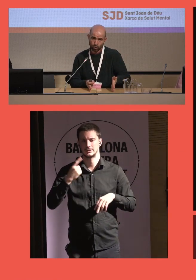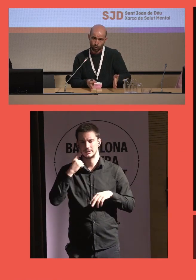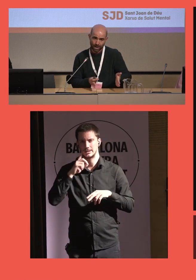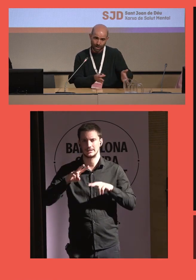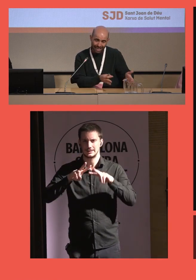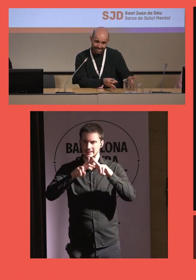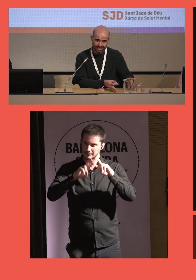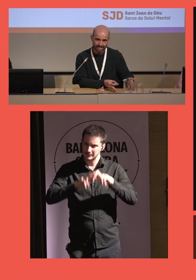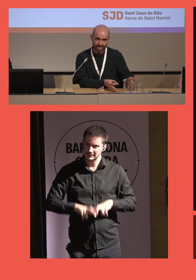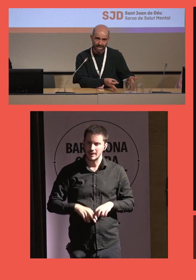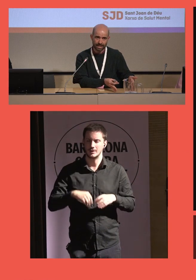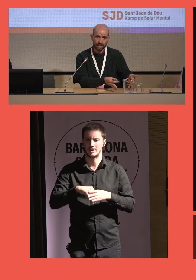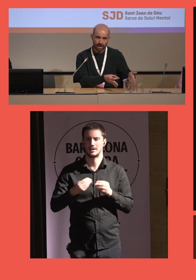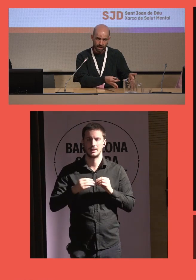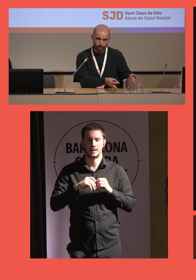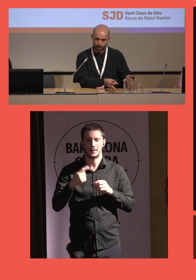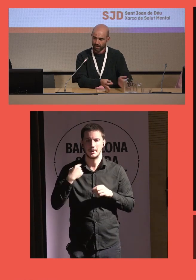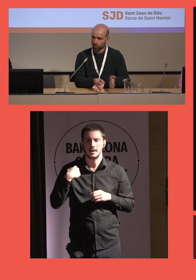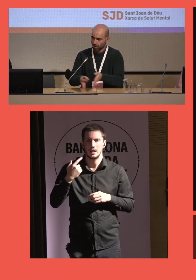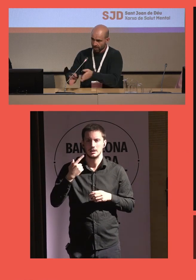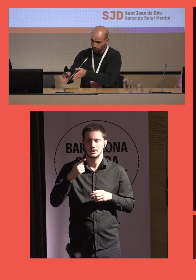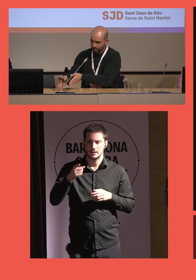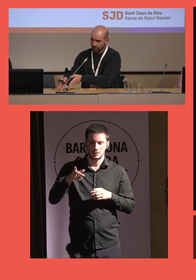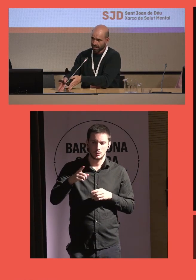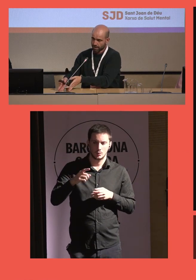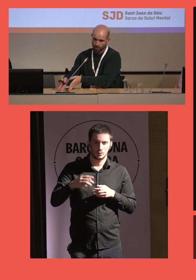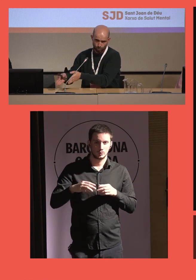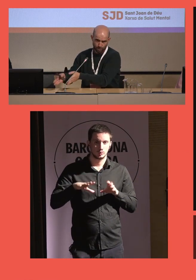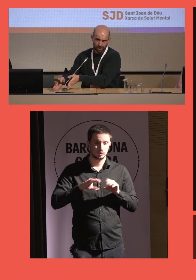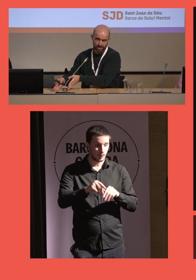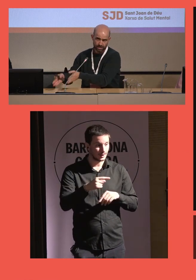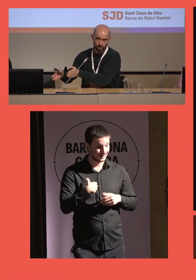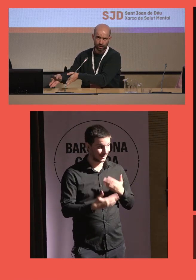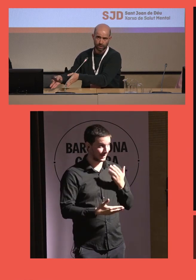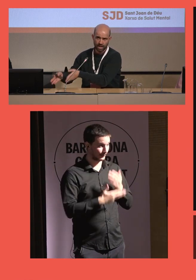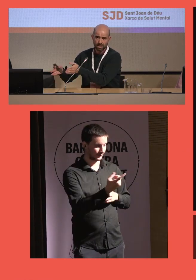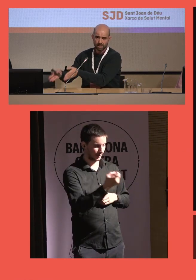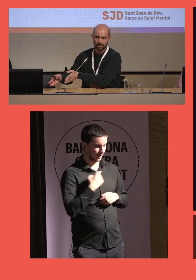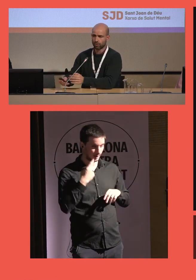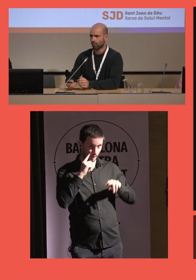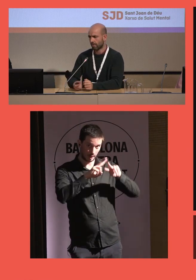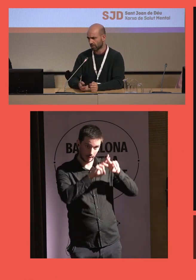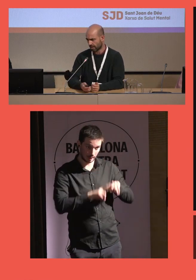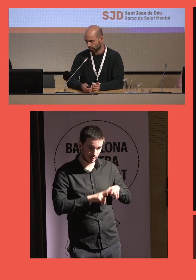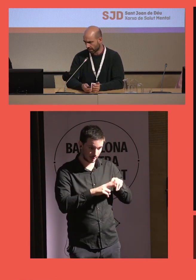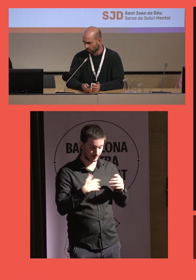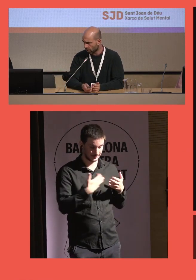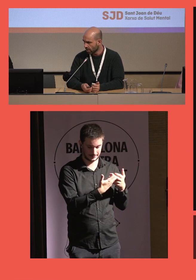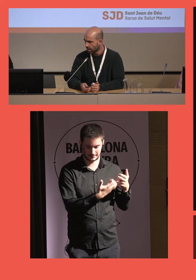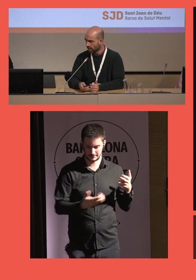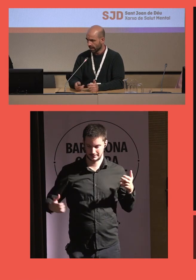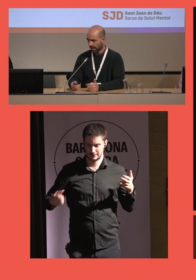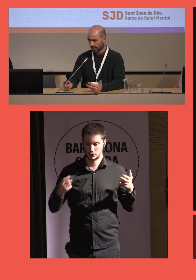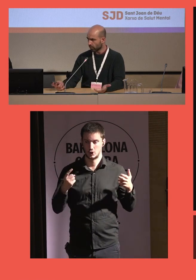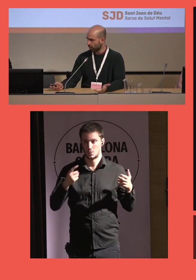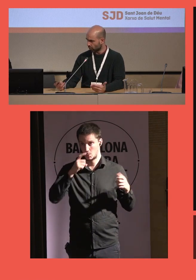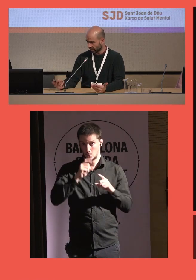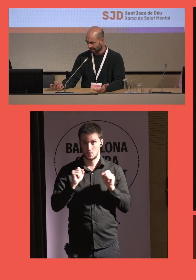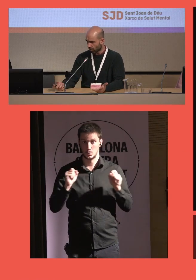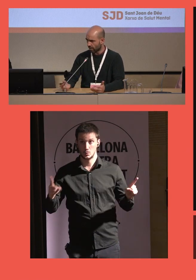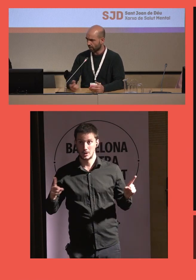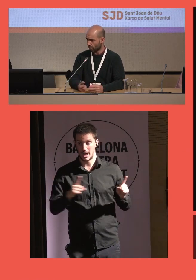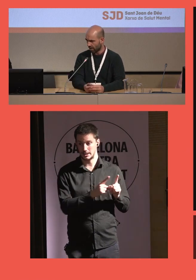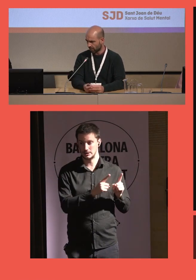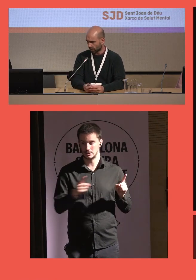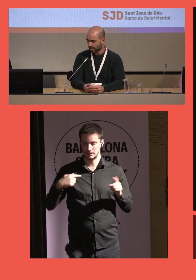valoramos al usuario antes de entrar en el proyecto y una vez finalizado los 12 meses como os decía llevamos 9 meses de proyecto que es un